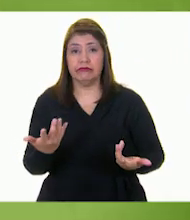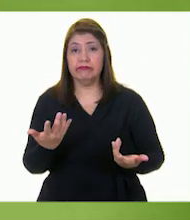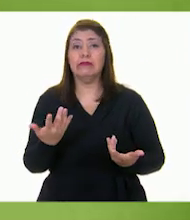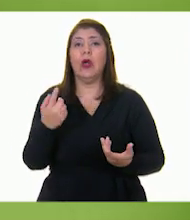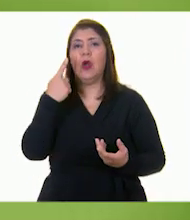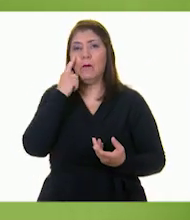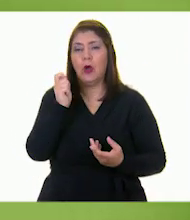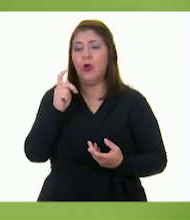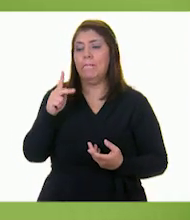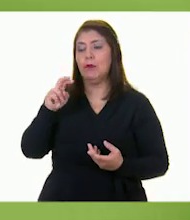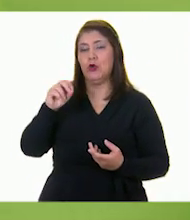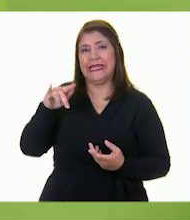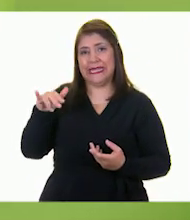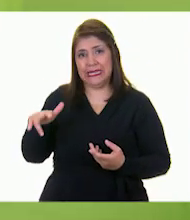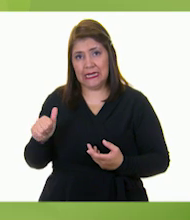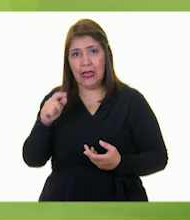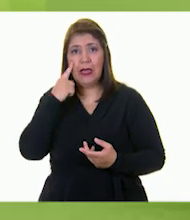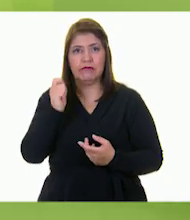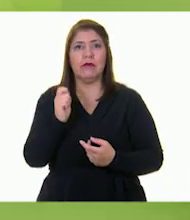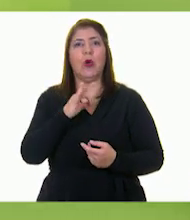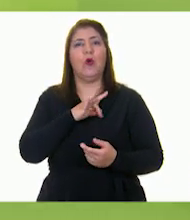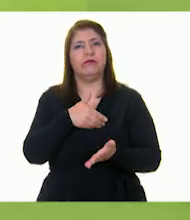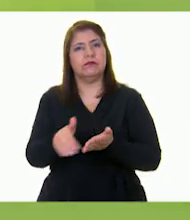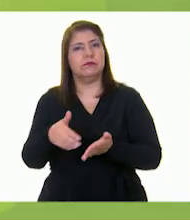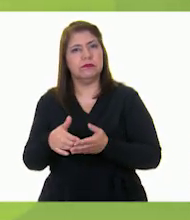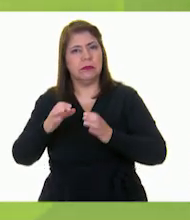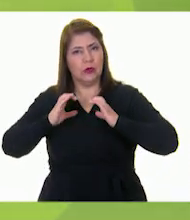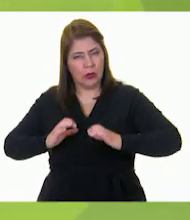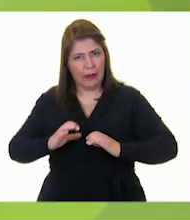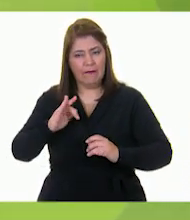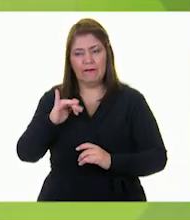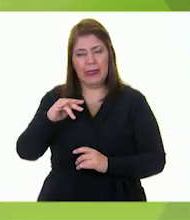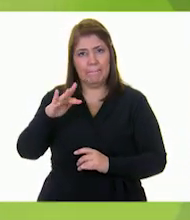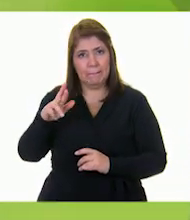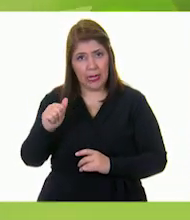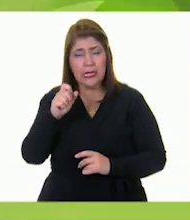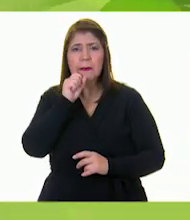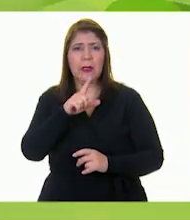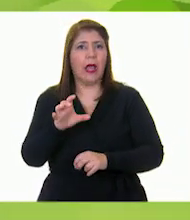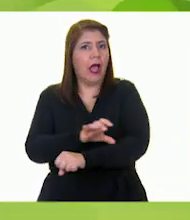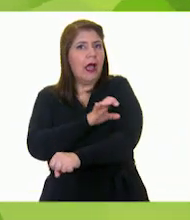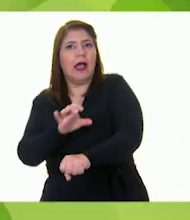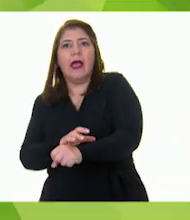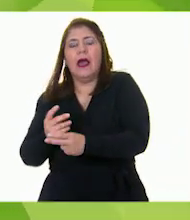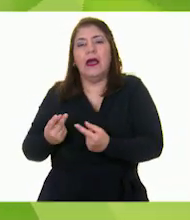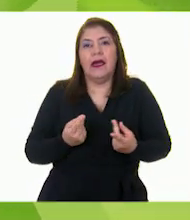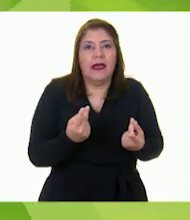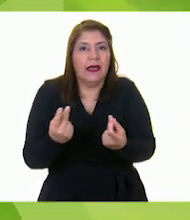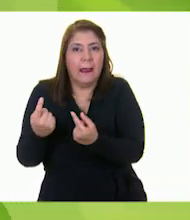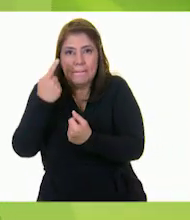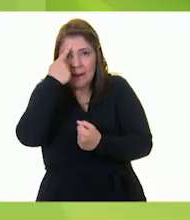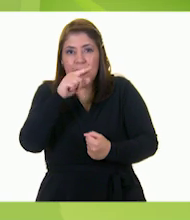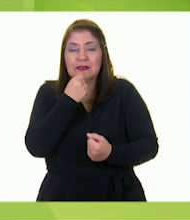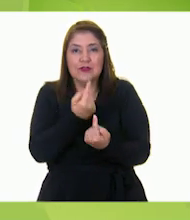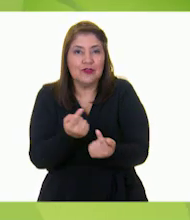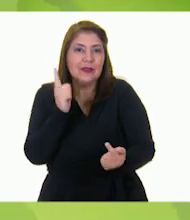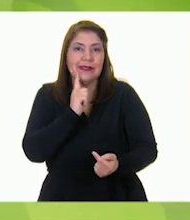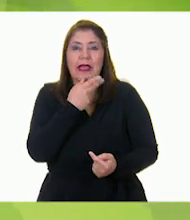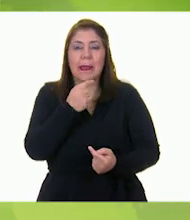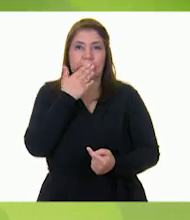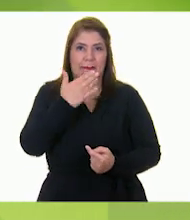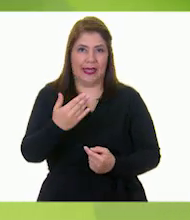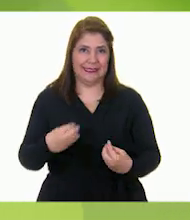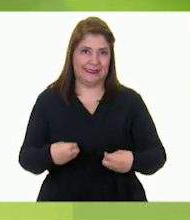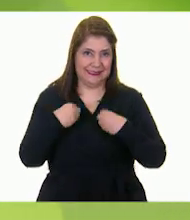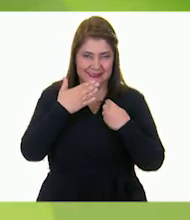proteínas, fibra y mucha energía para ayudar a las niñas y niños a tener un gran día. Además,